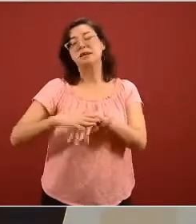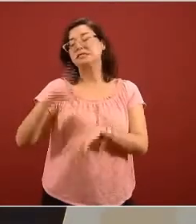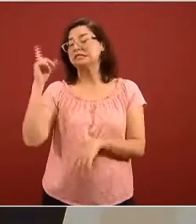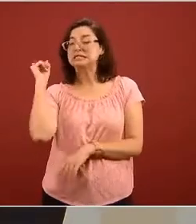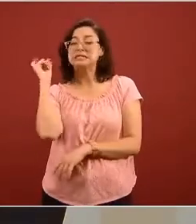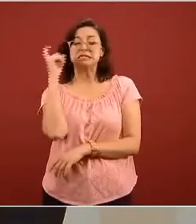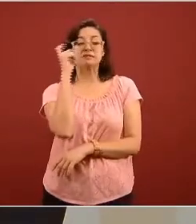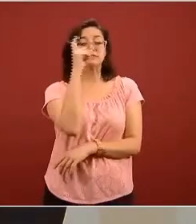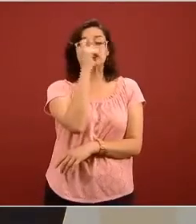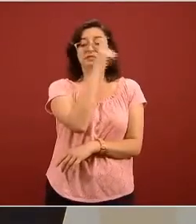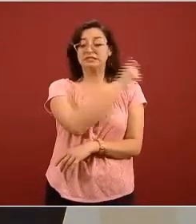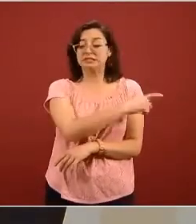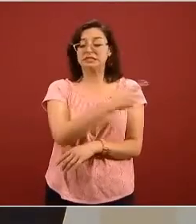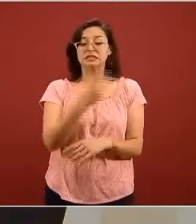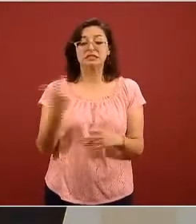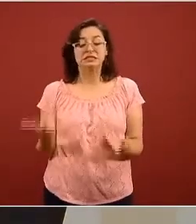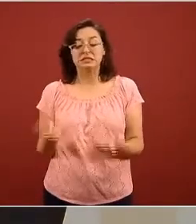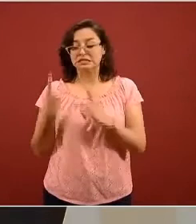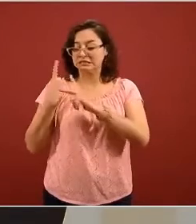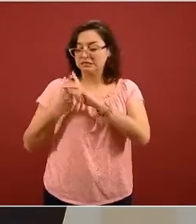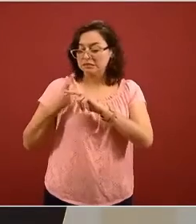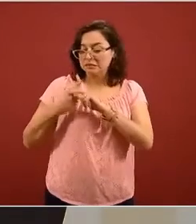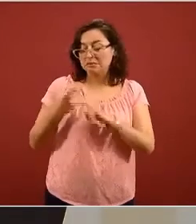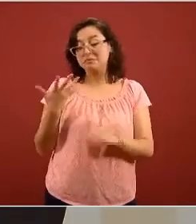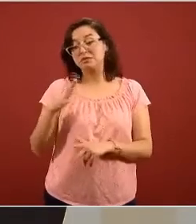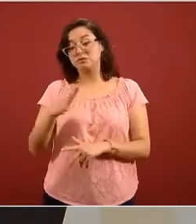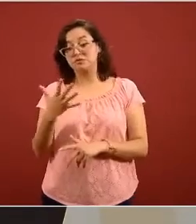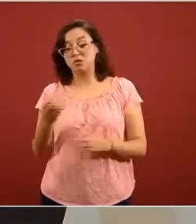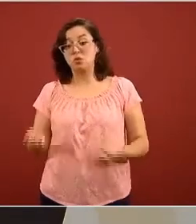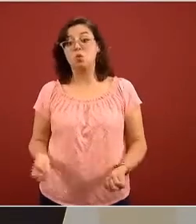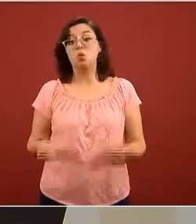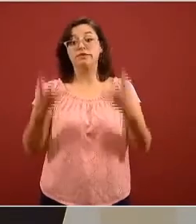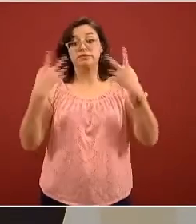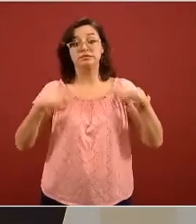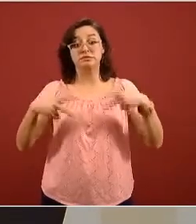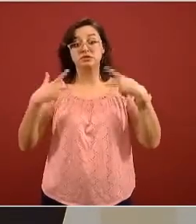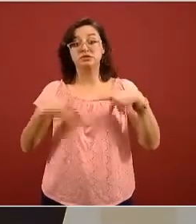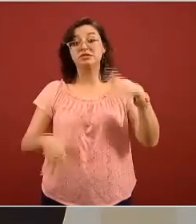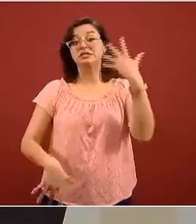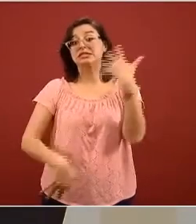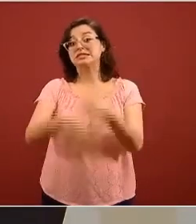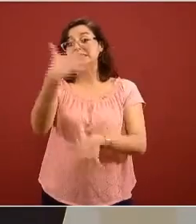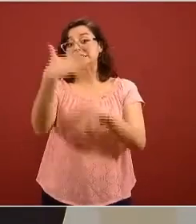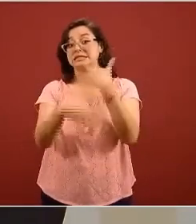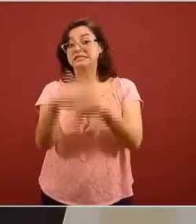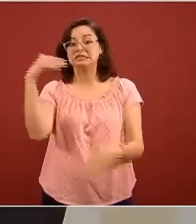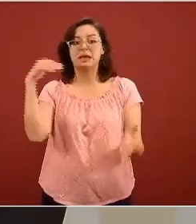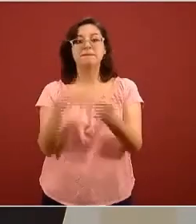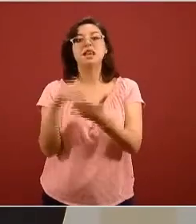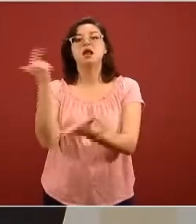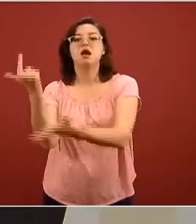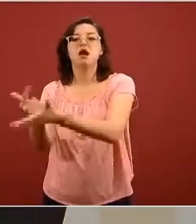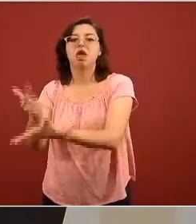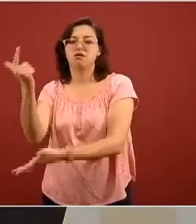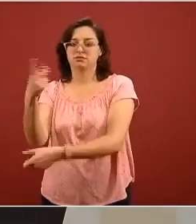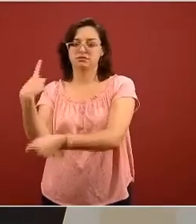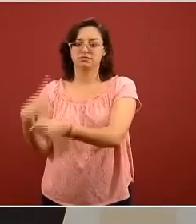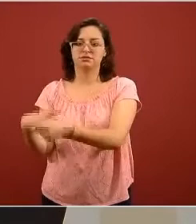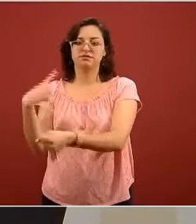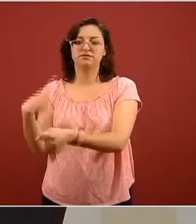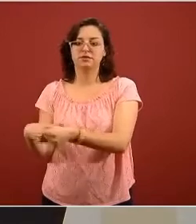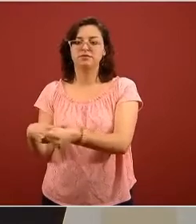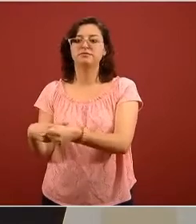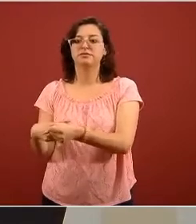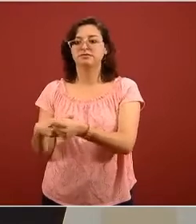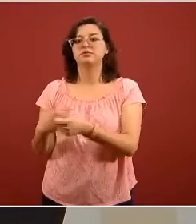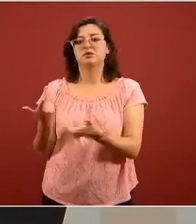de la primera modelación matemática donde consideramos cerca de 15 mil personas críticamente enfermas necesitando